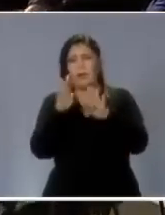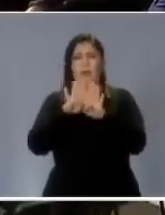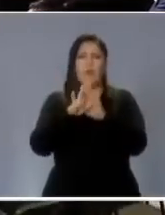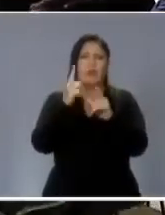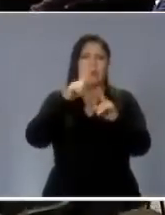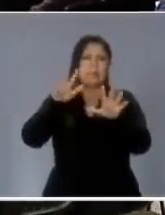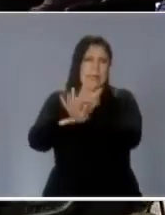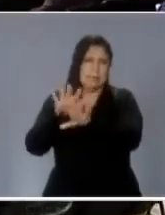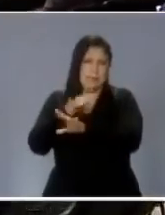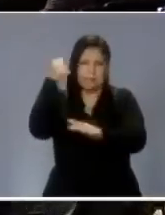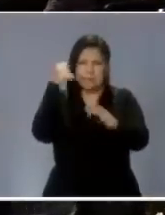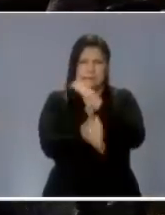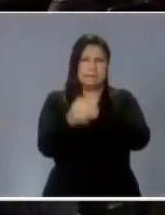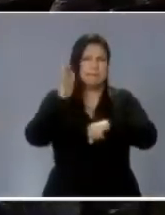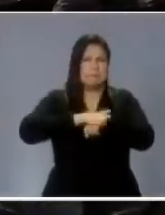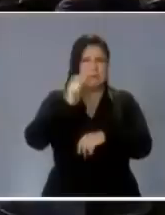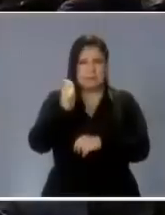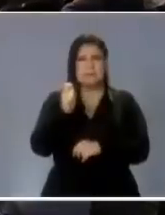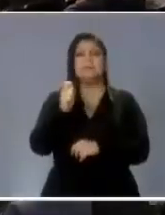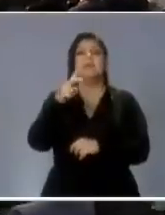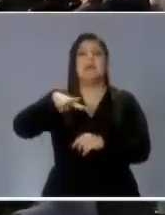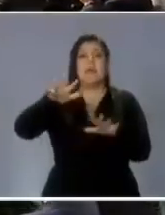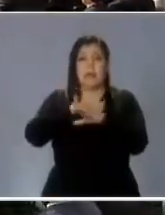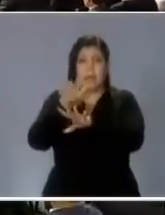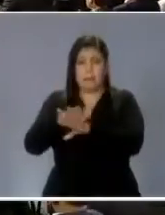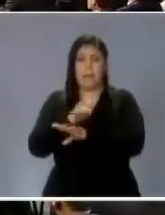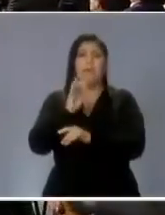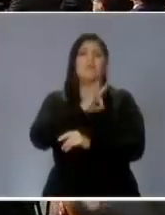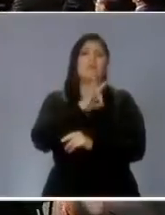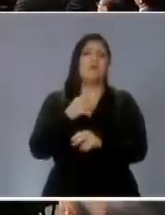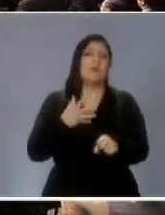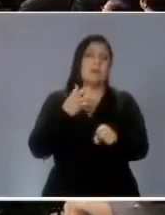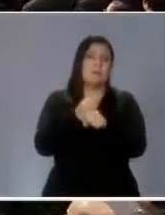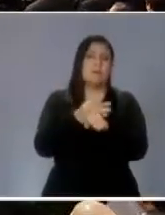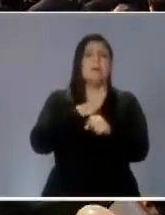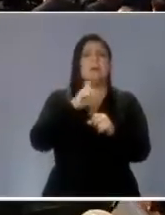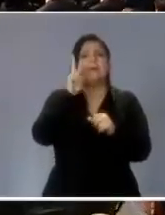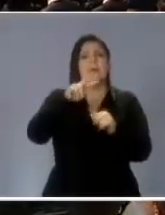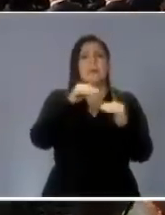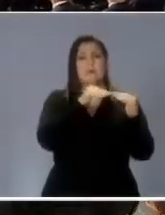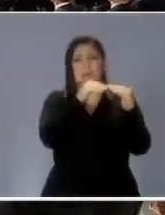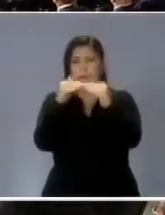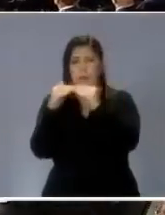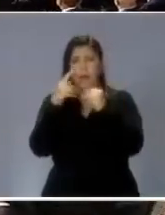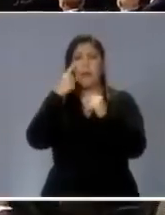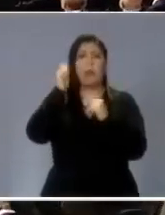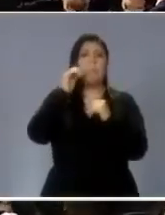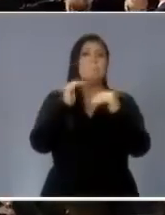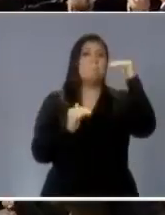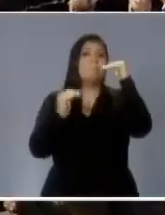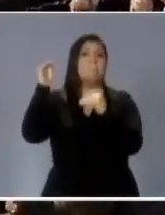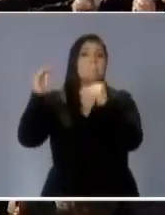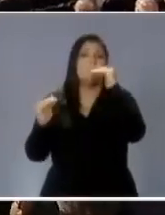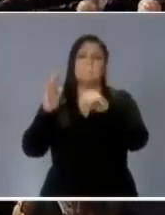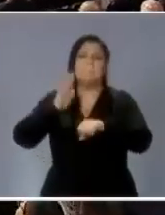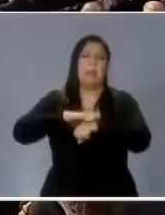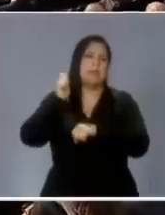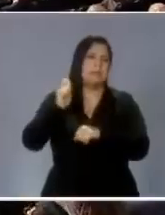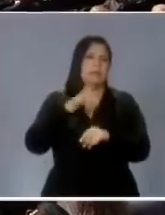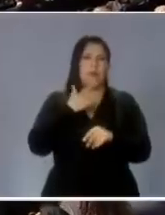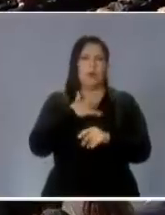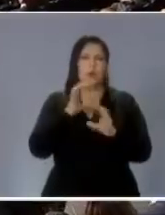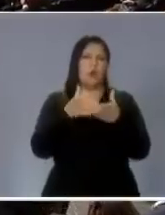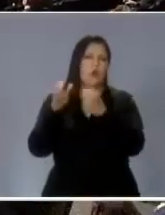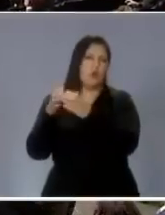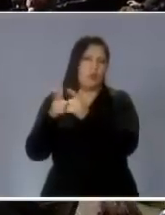Esos cambios se llevaron a cabo en un entorno de pluralidad sin mayorías de un partido político en el